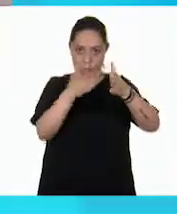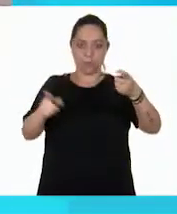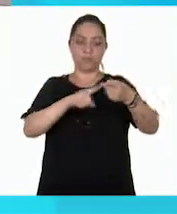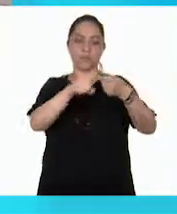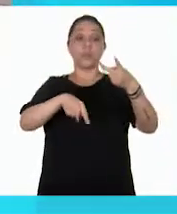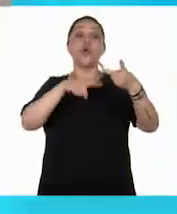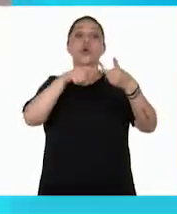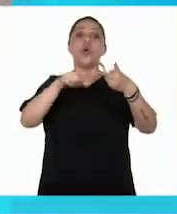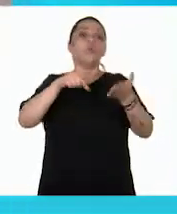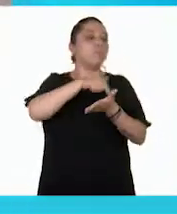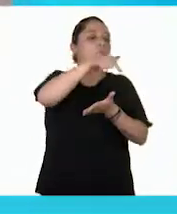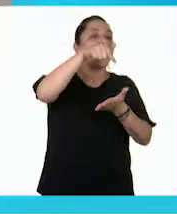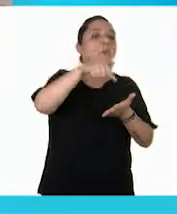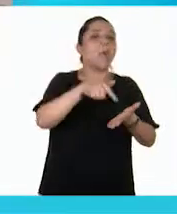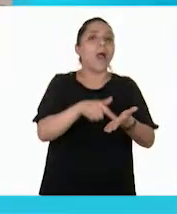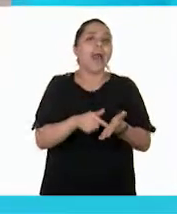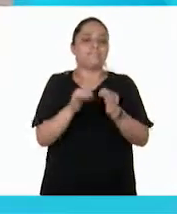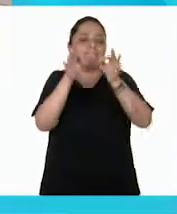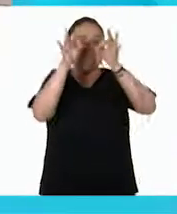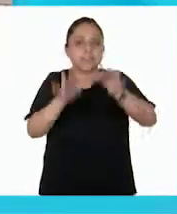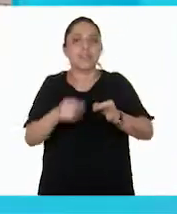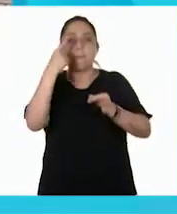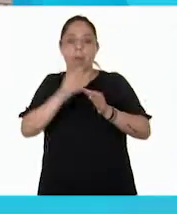correcta para ponerla.